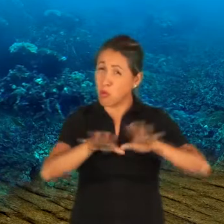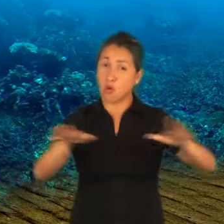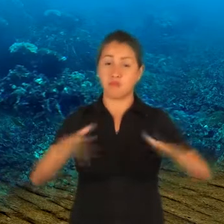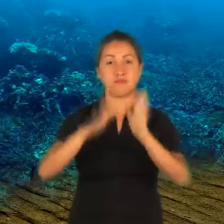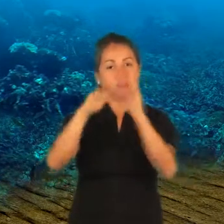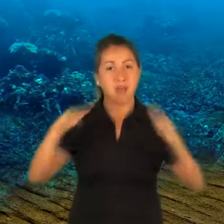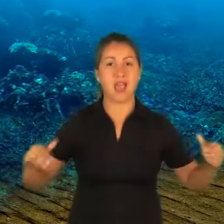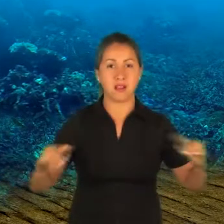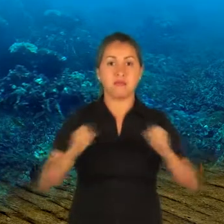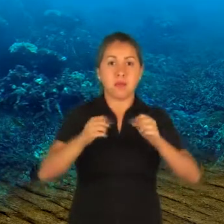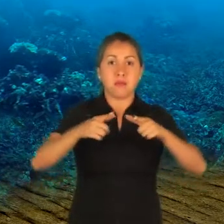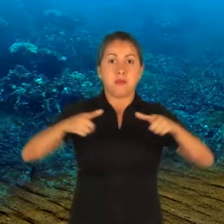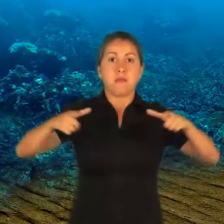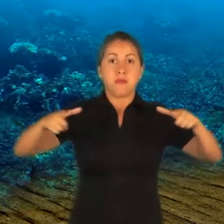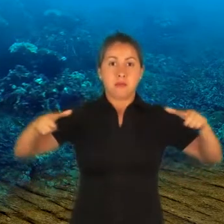día somos más.